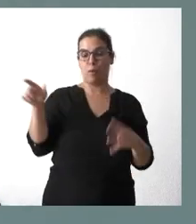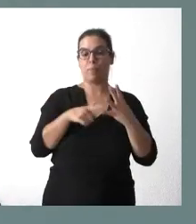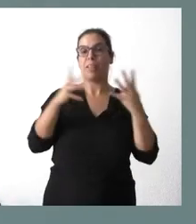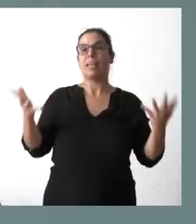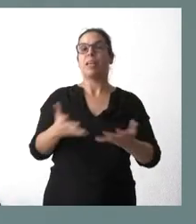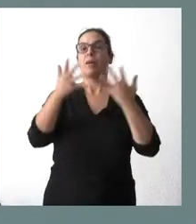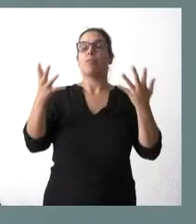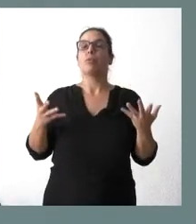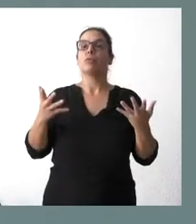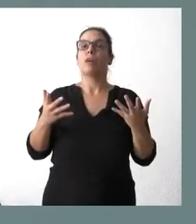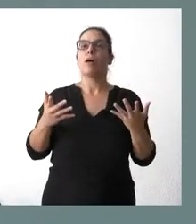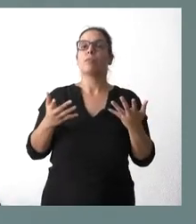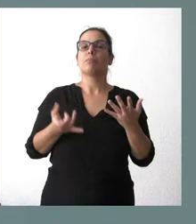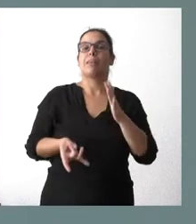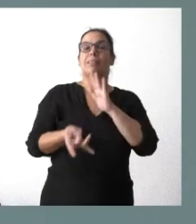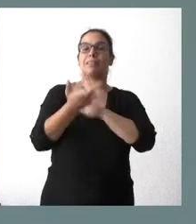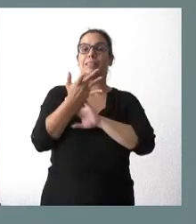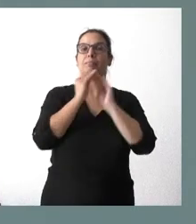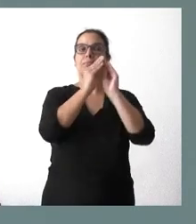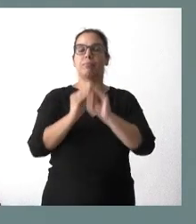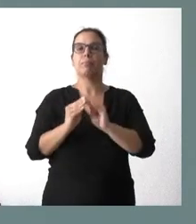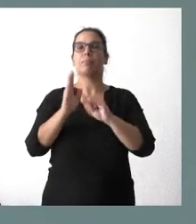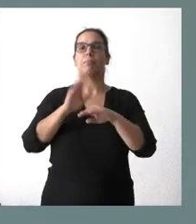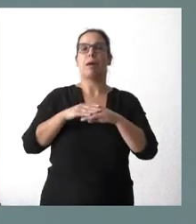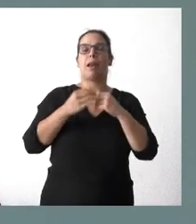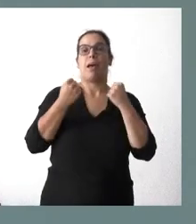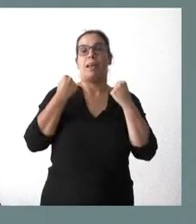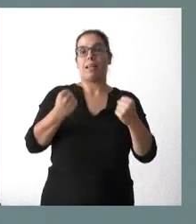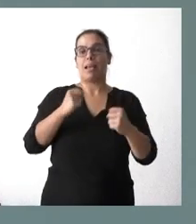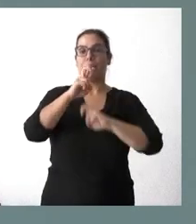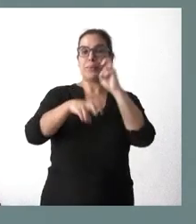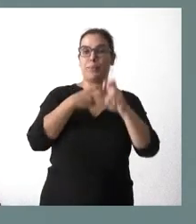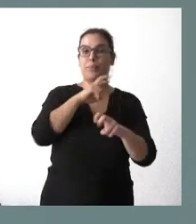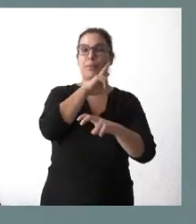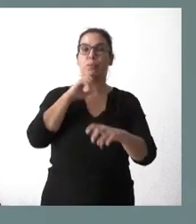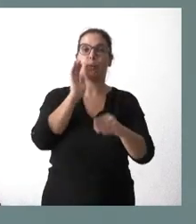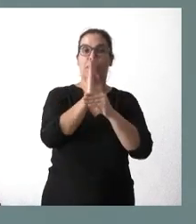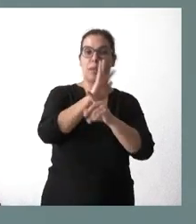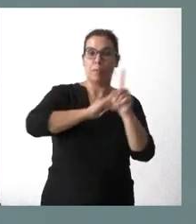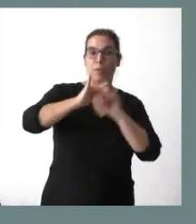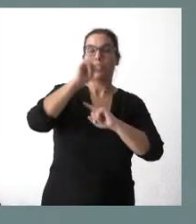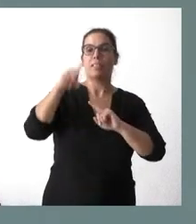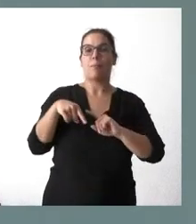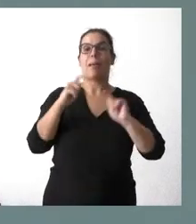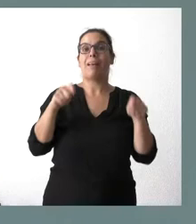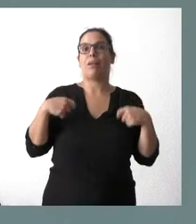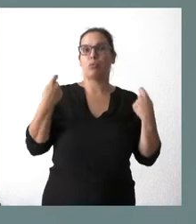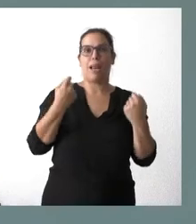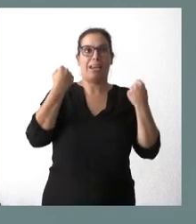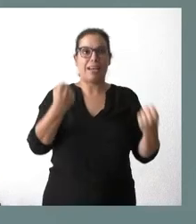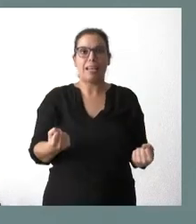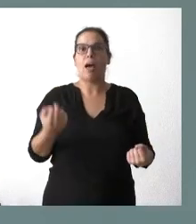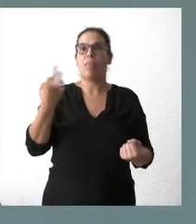instalación de generación renovable. Una apuesta por el sector de la biomasa tan importante en Castilla y León y, por tanto, que se facilite la normativa